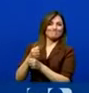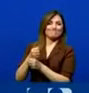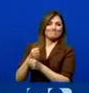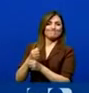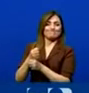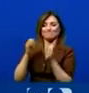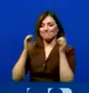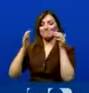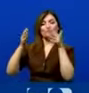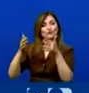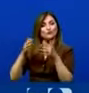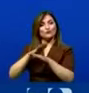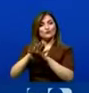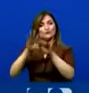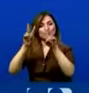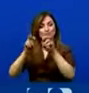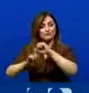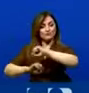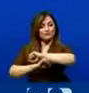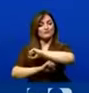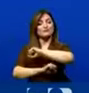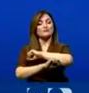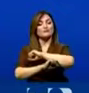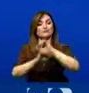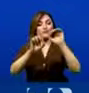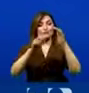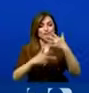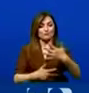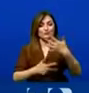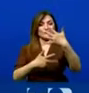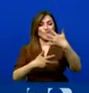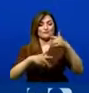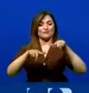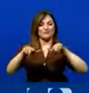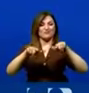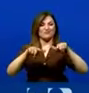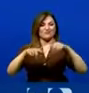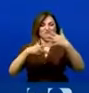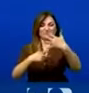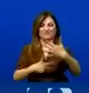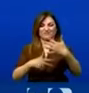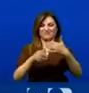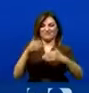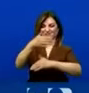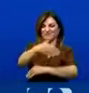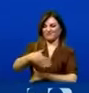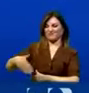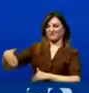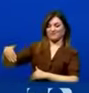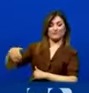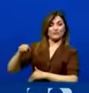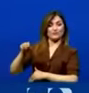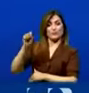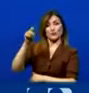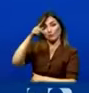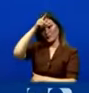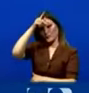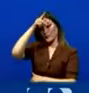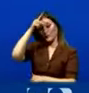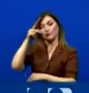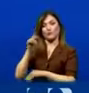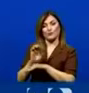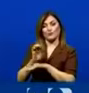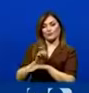concentra fundamentalmente en ocho sitios y en ocho sectores del Ecuador. Y es hacia allá,